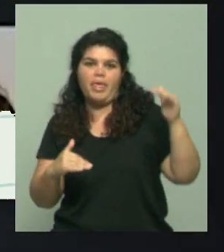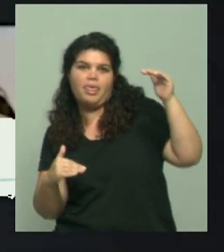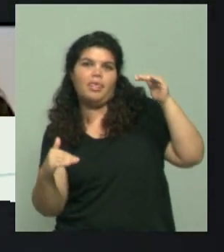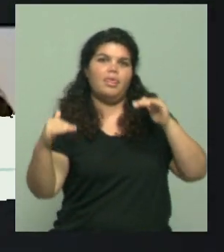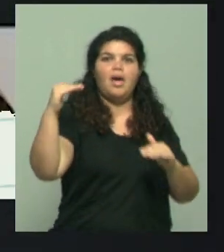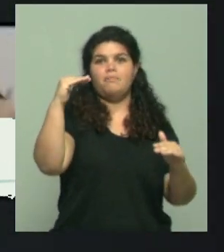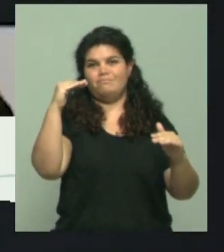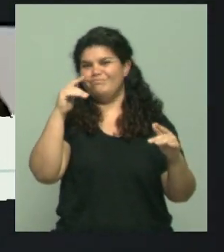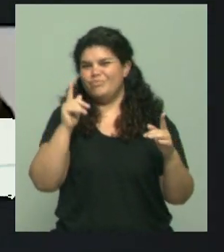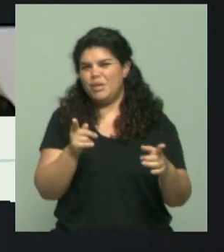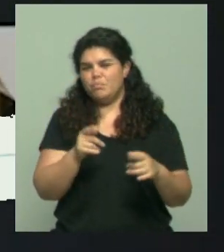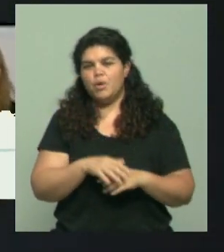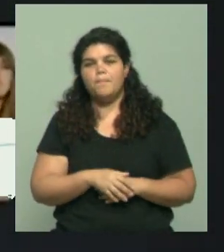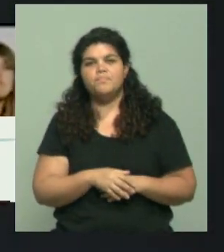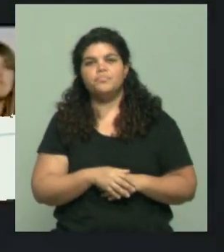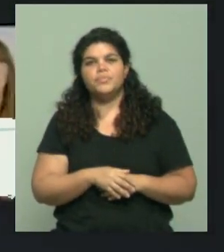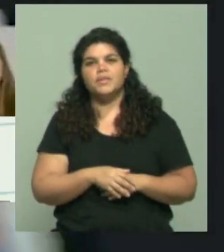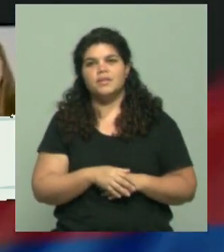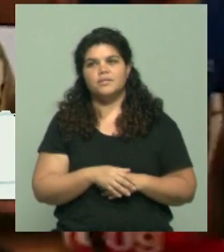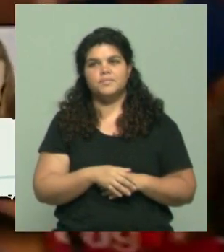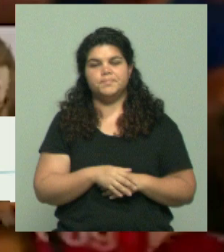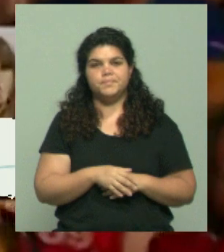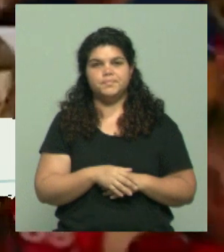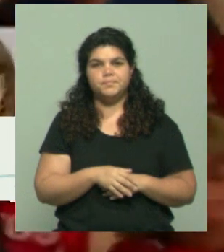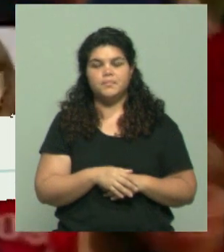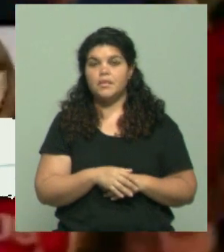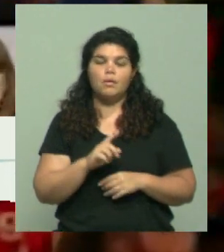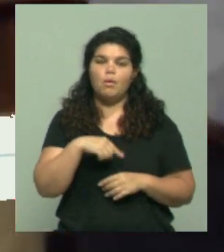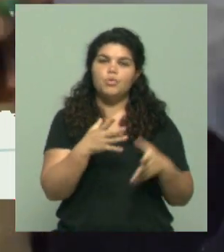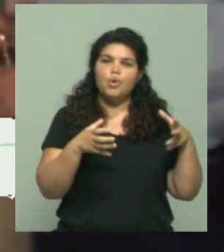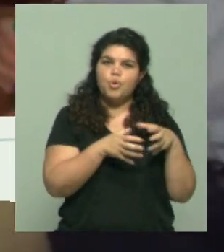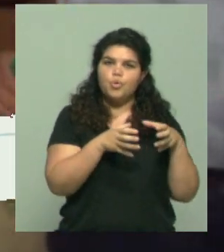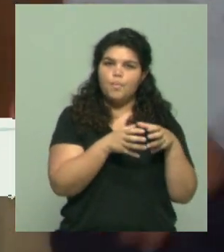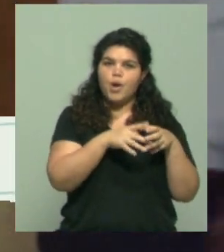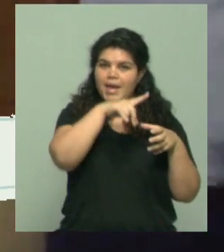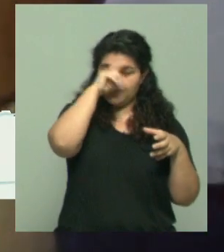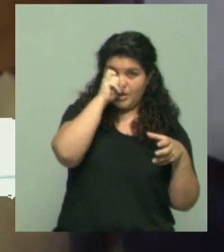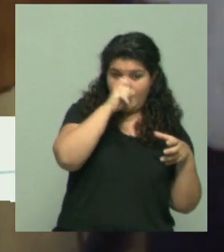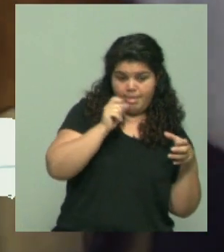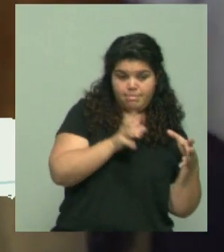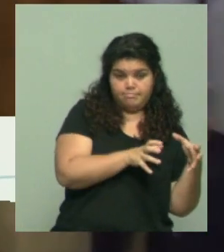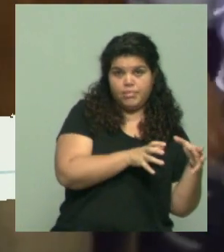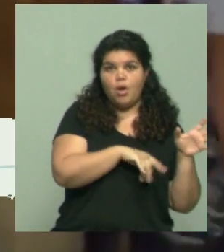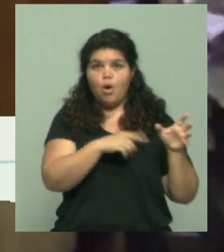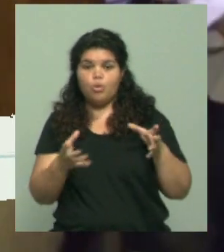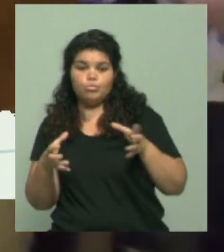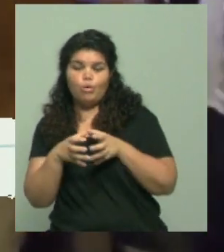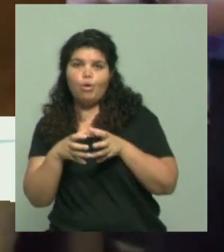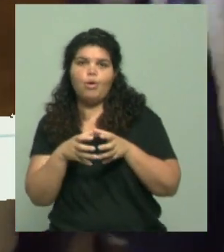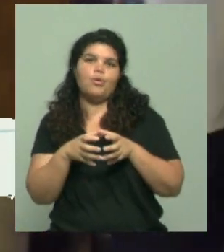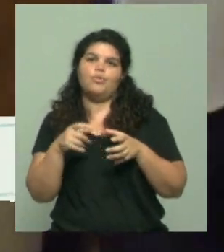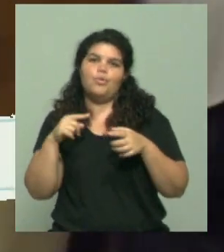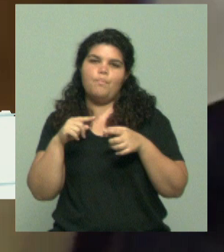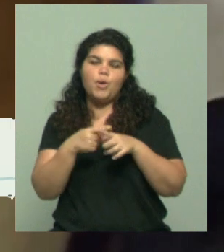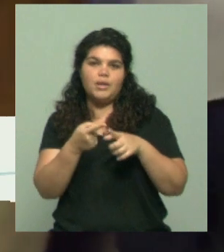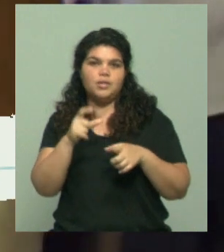macro, como lo son Luis Lacalle Pau, por parte del Partido Nacional y del Colorado, y de aquellas figuras que presentan